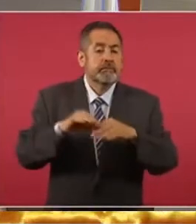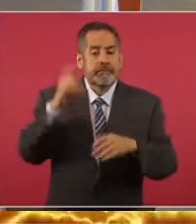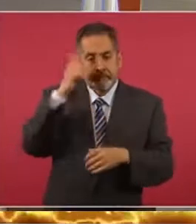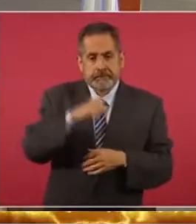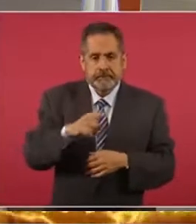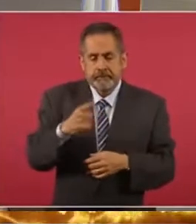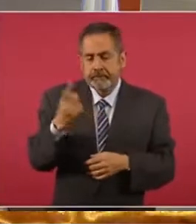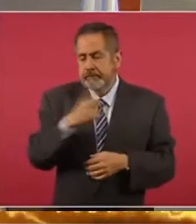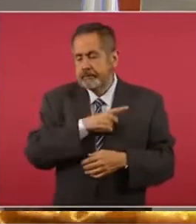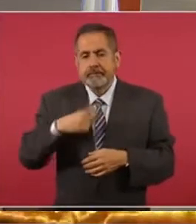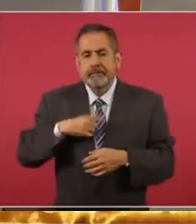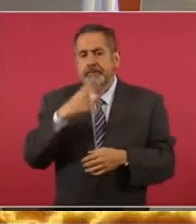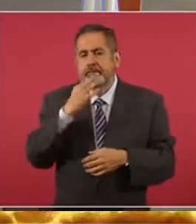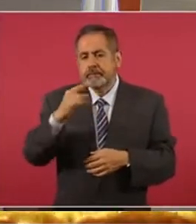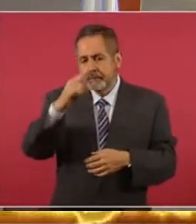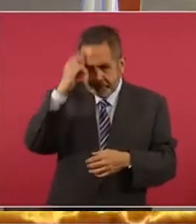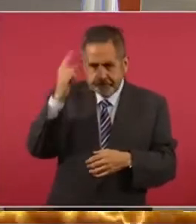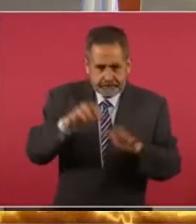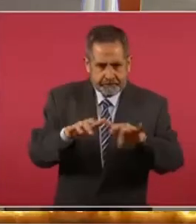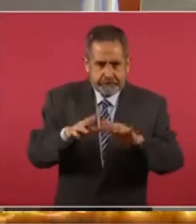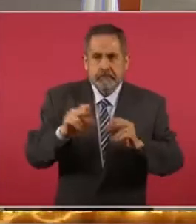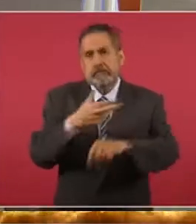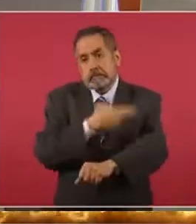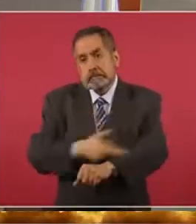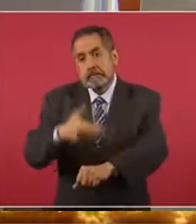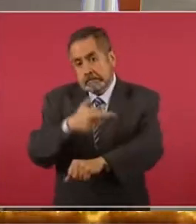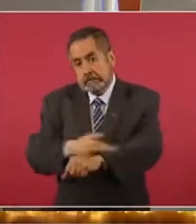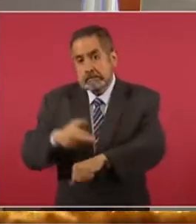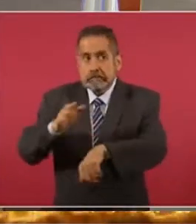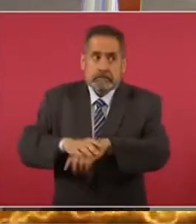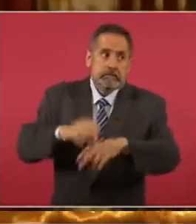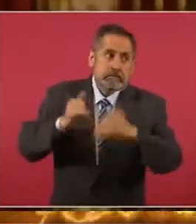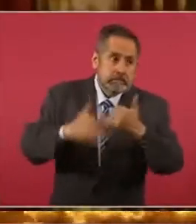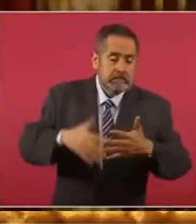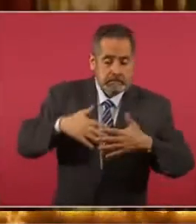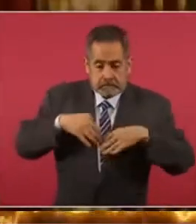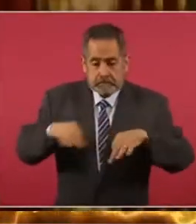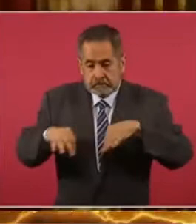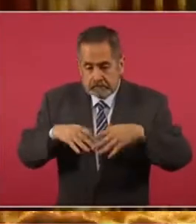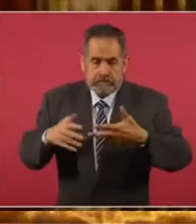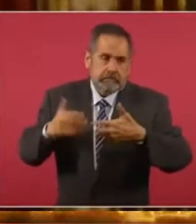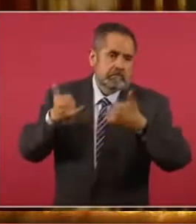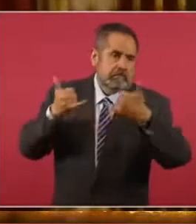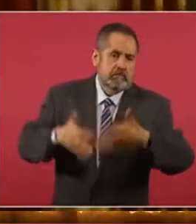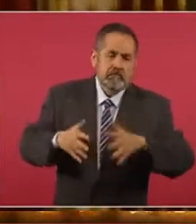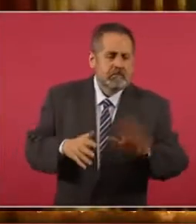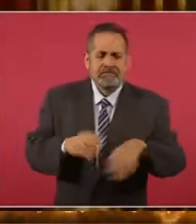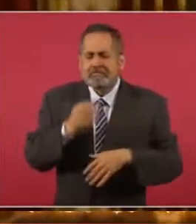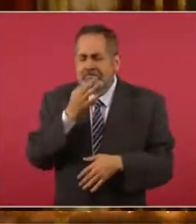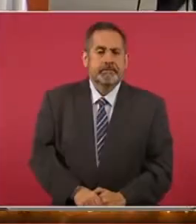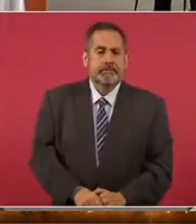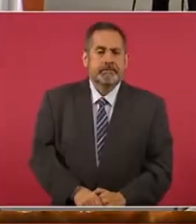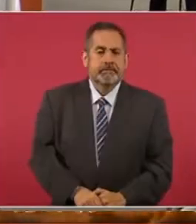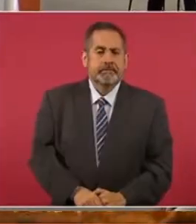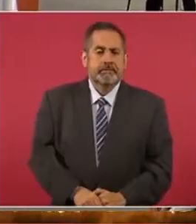Aquí te dejamos también los pasos para que el empleador pueda registrarte en el seguro.